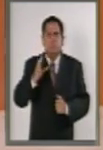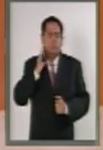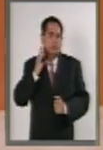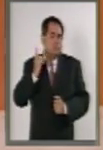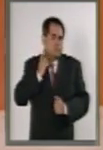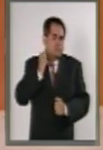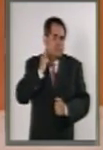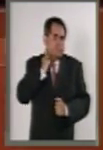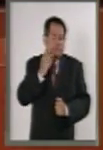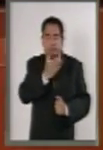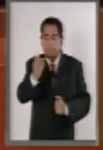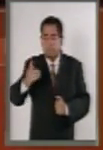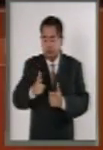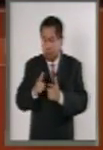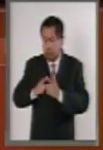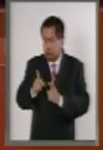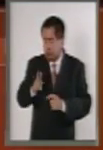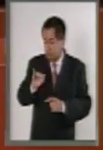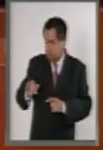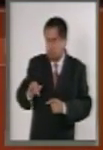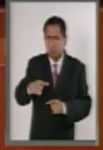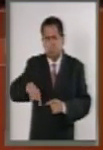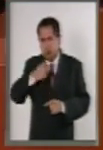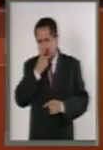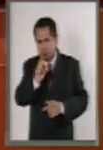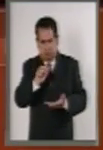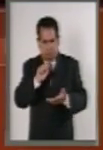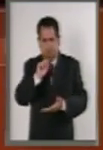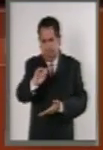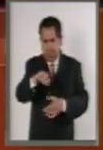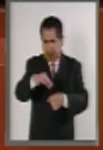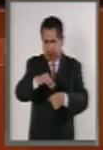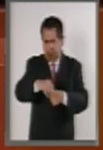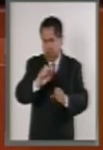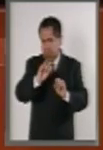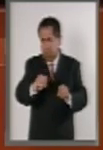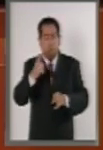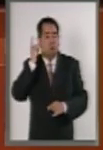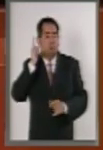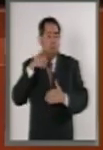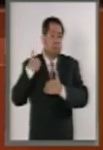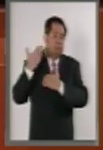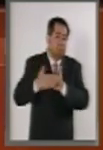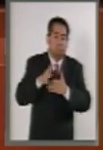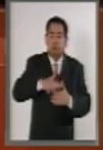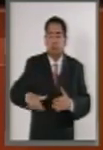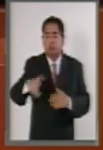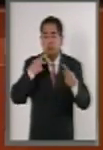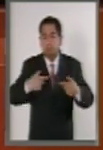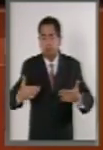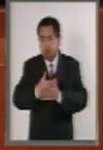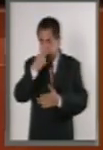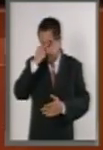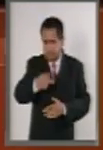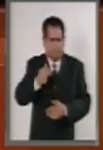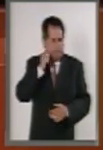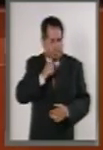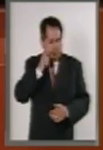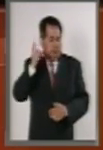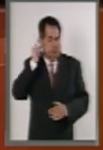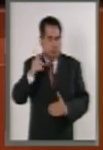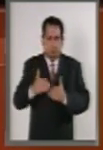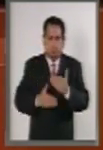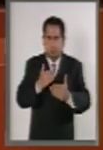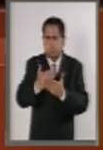el grupo parlamentario del PRI estaremos votando a favor de esta minuta esperando que para las y los mexicanos siempre sea un momento